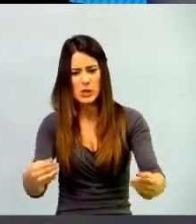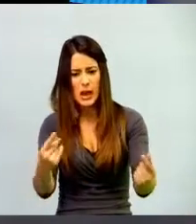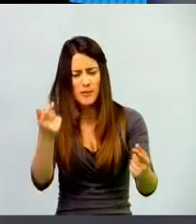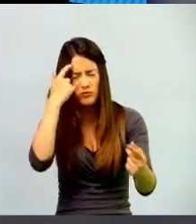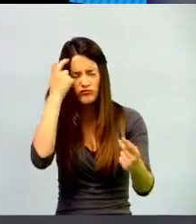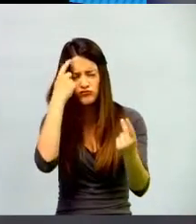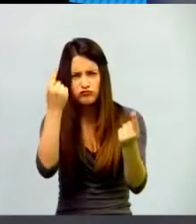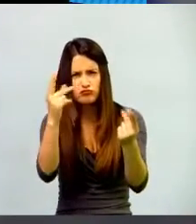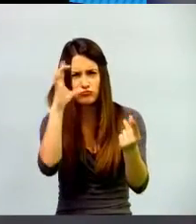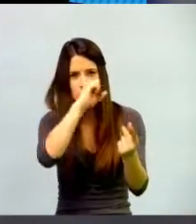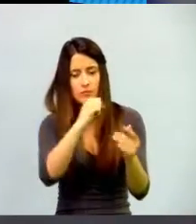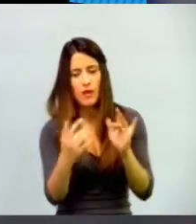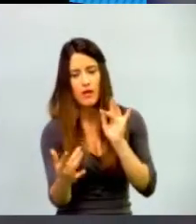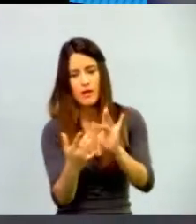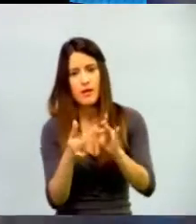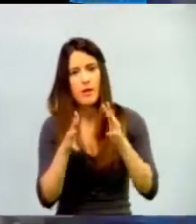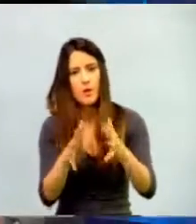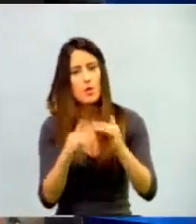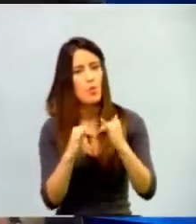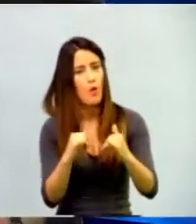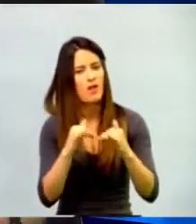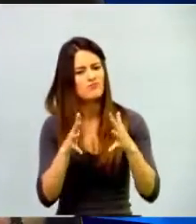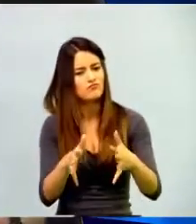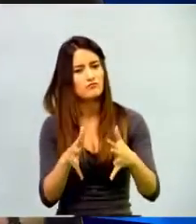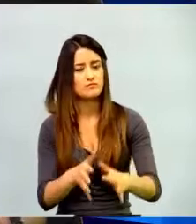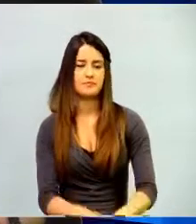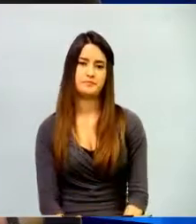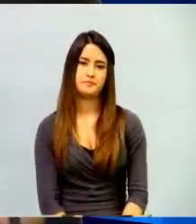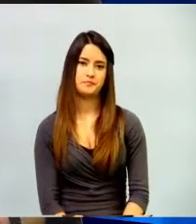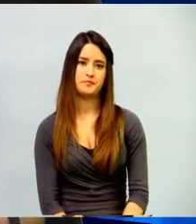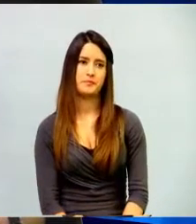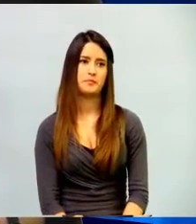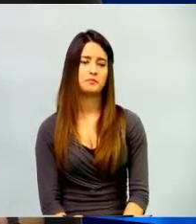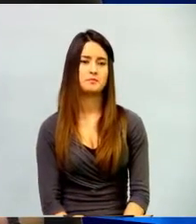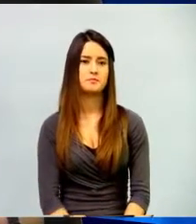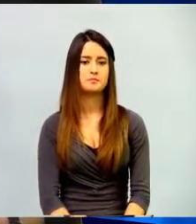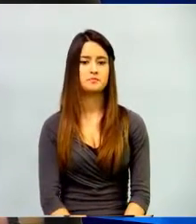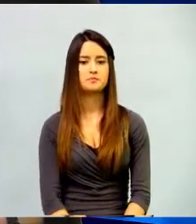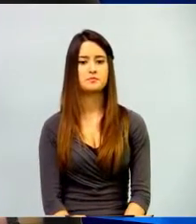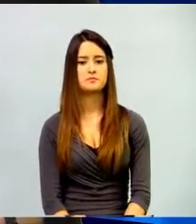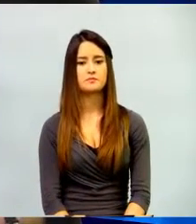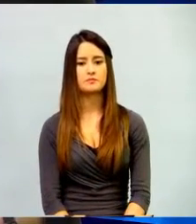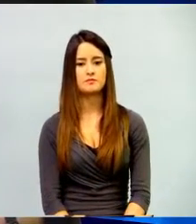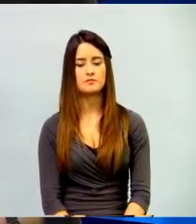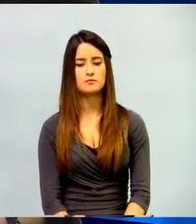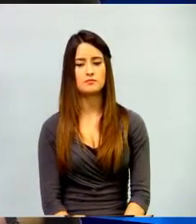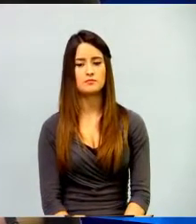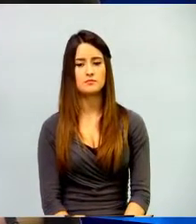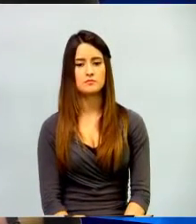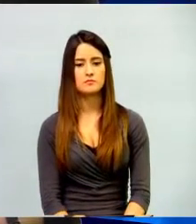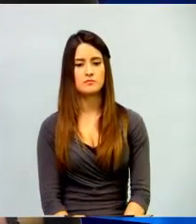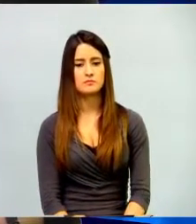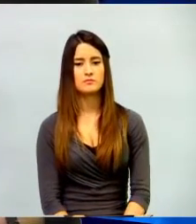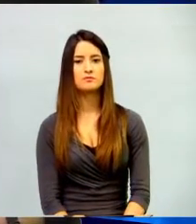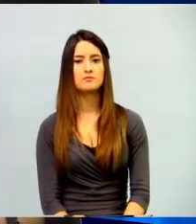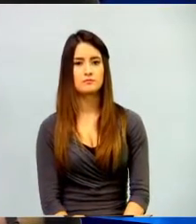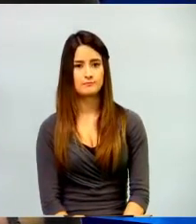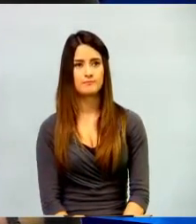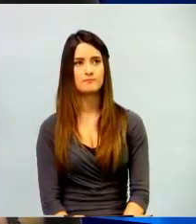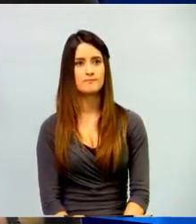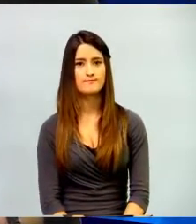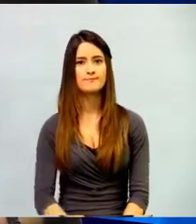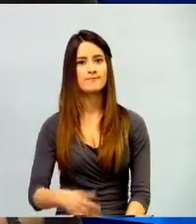el escenario ideal, el que una herramienta o un juego sea